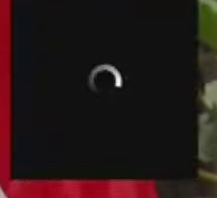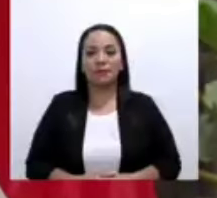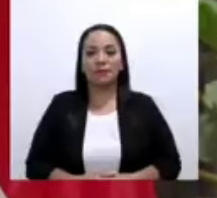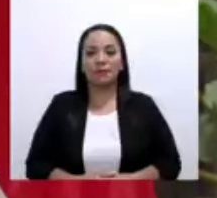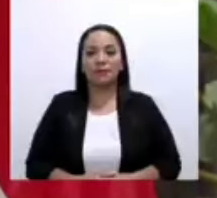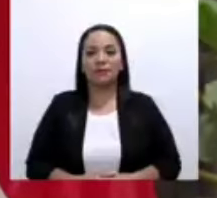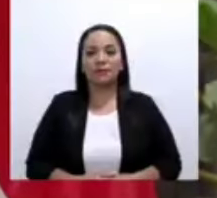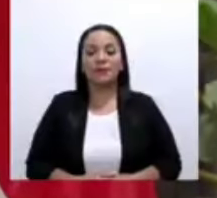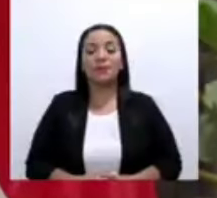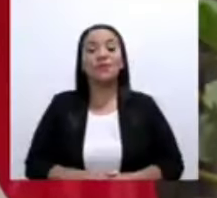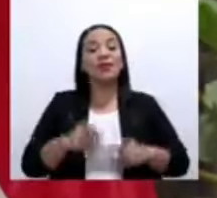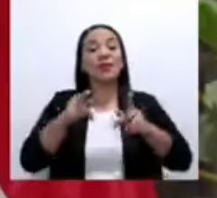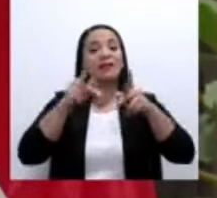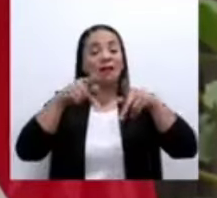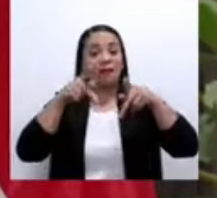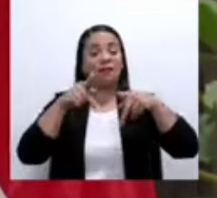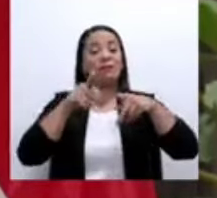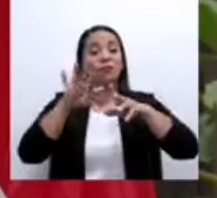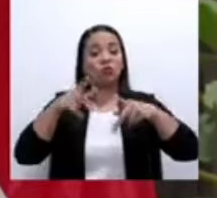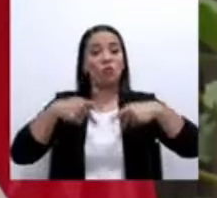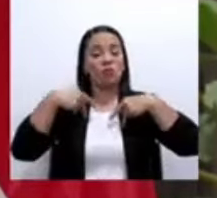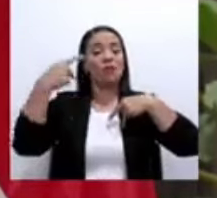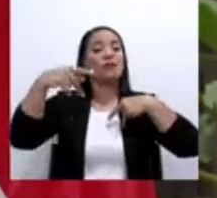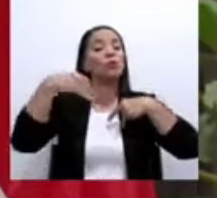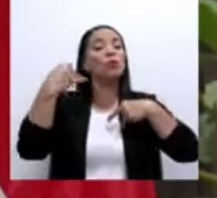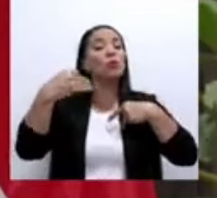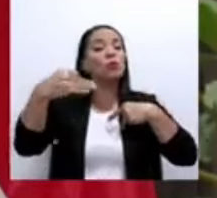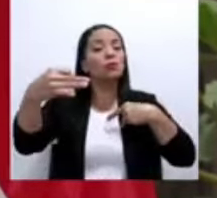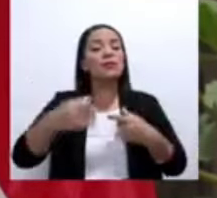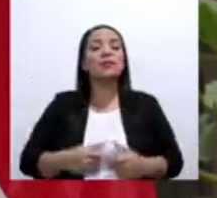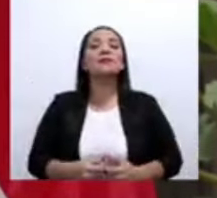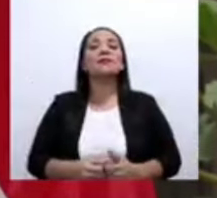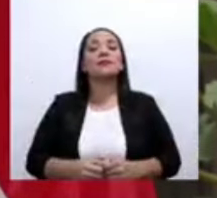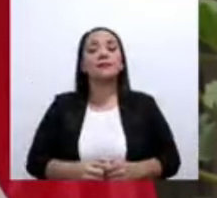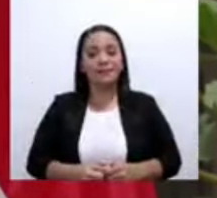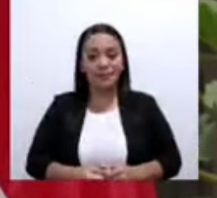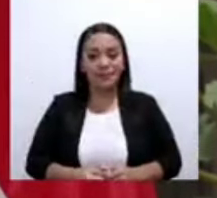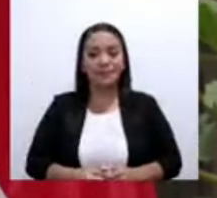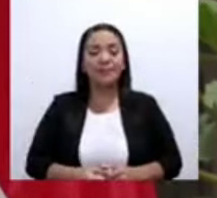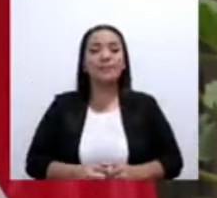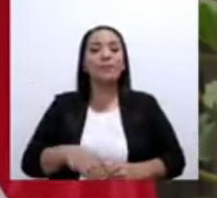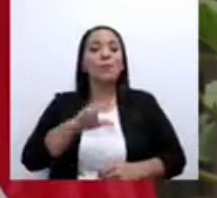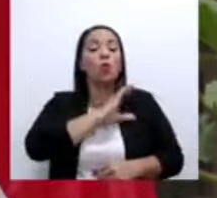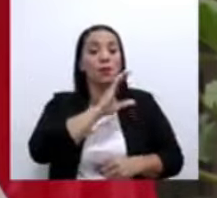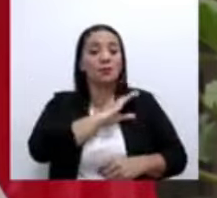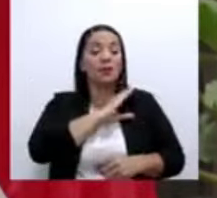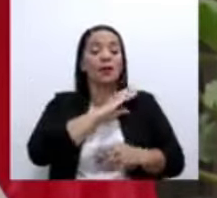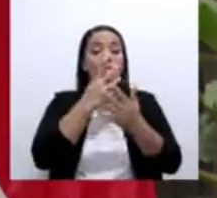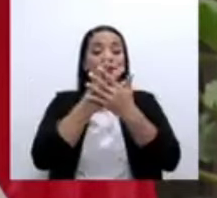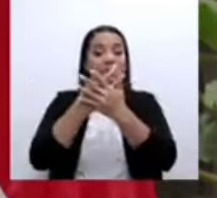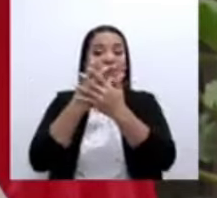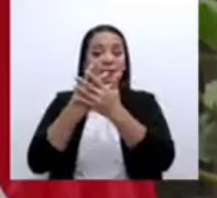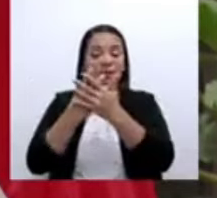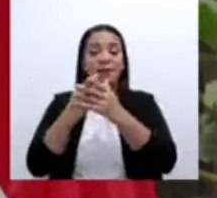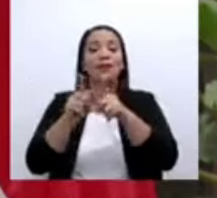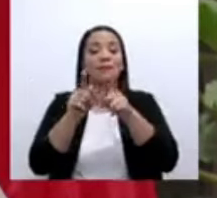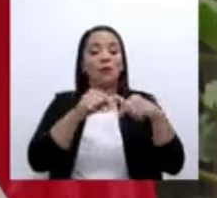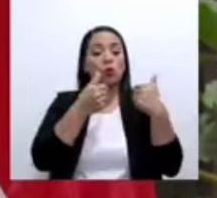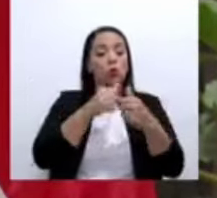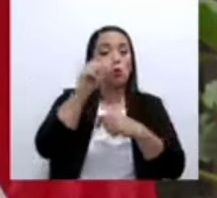Esta gente se juega la vida todos los días, precisamente la policía penitenciaria, y hay que hablar de la Fuerza Azul también,